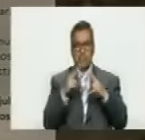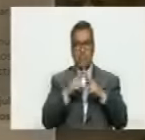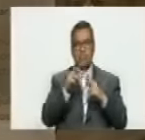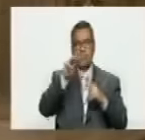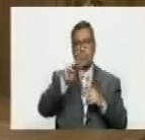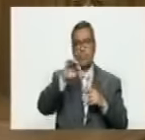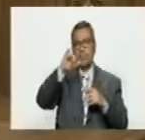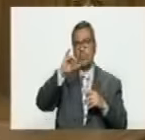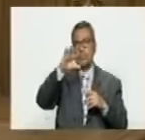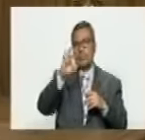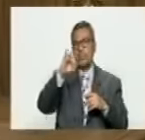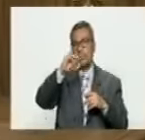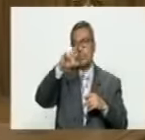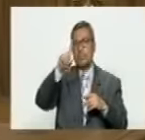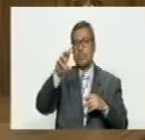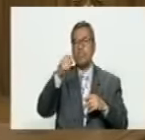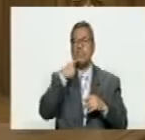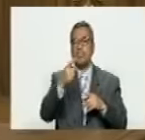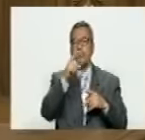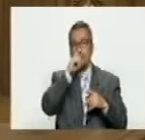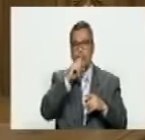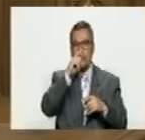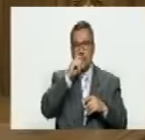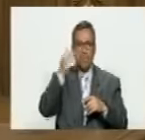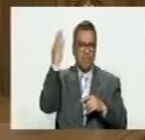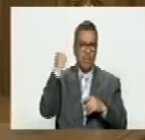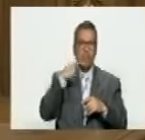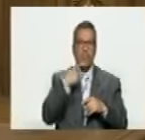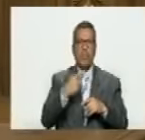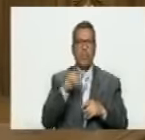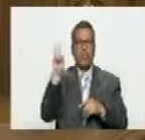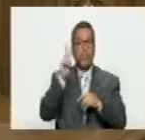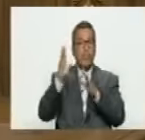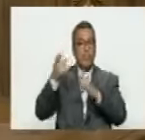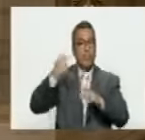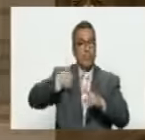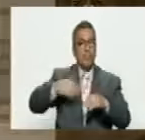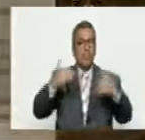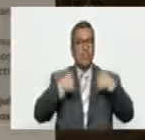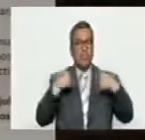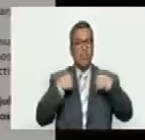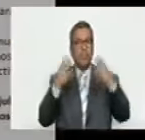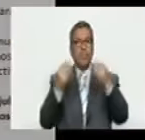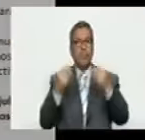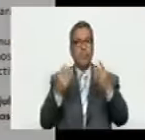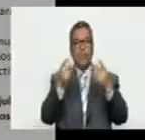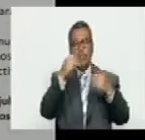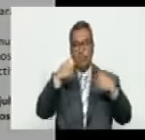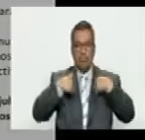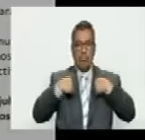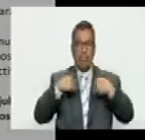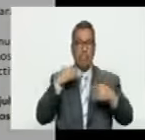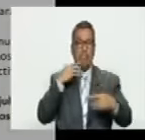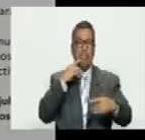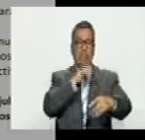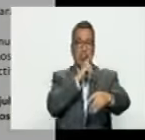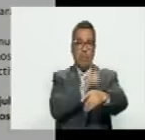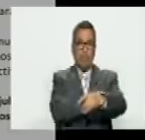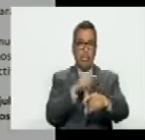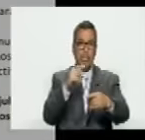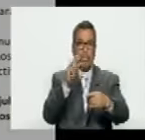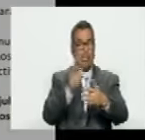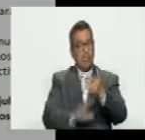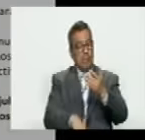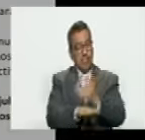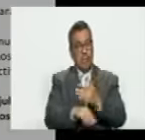William Brownfield el que decía hace años que Venezuela tenía que sufrir mucho por muchos años muy duro para salir del chavismo